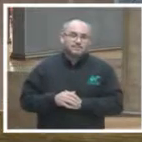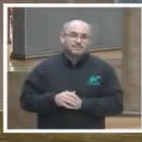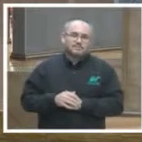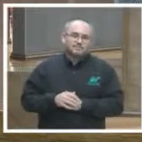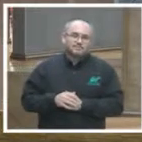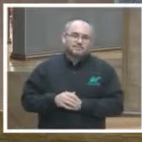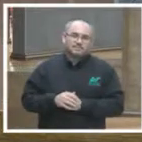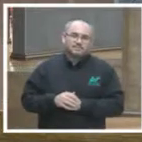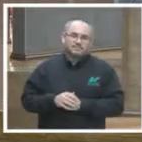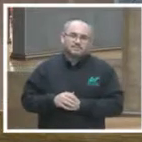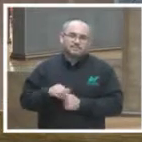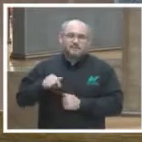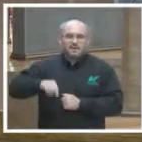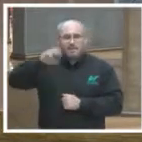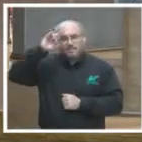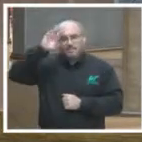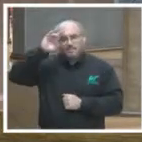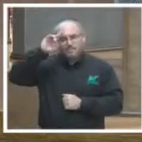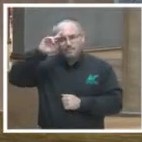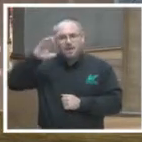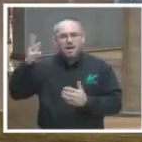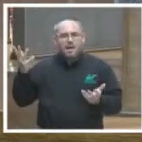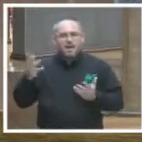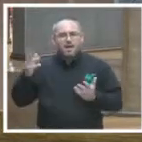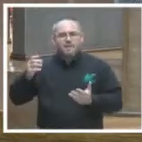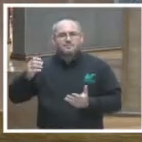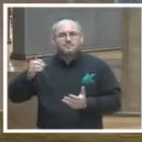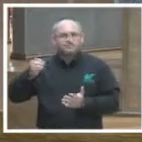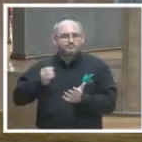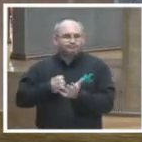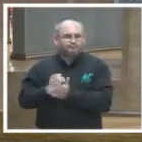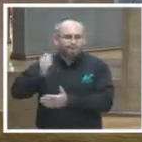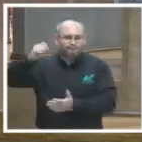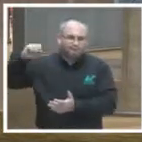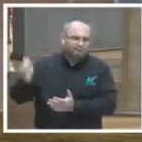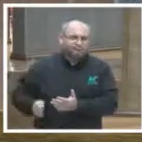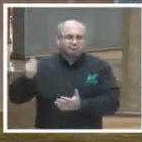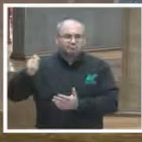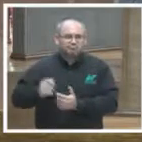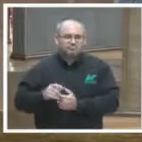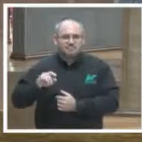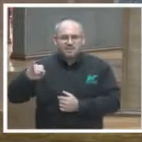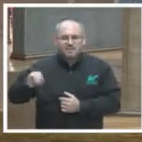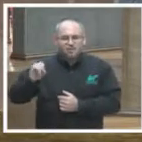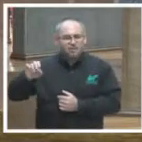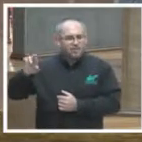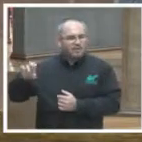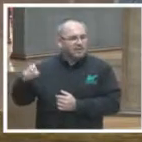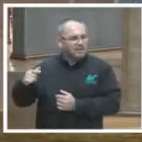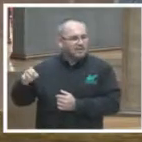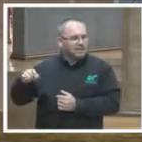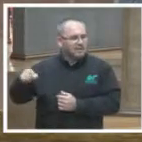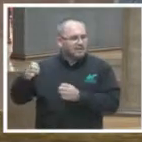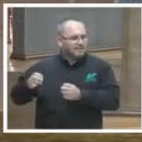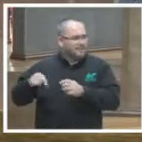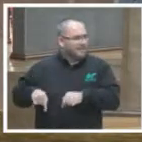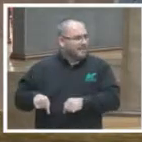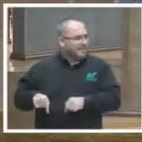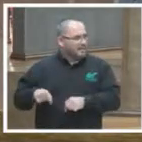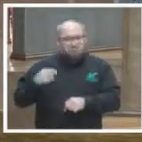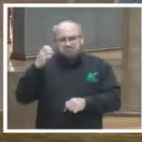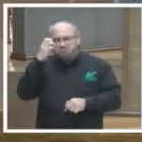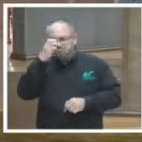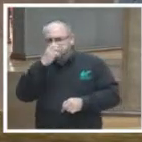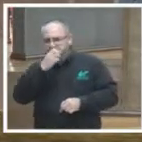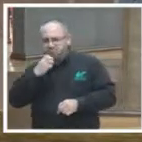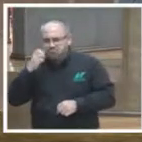en Monterrey hacen sentencias muy cortas Jorge Sergio que participó aquí evaluó